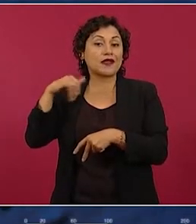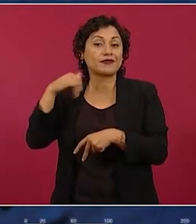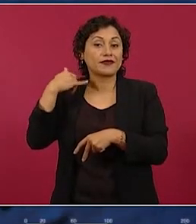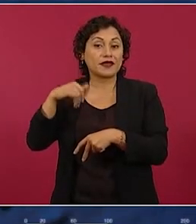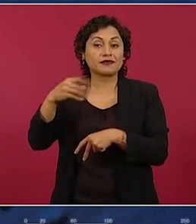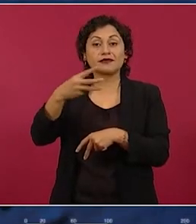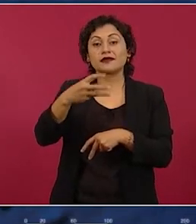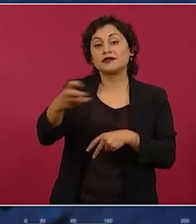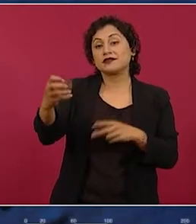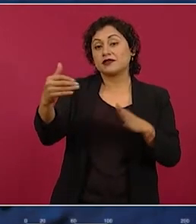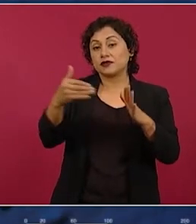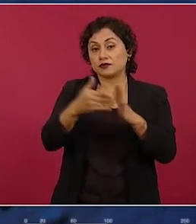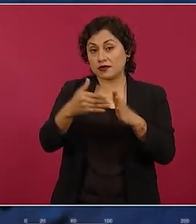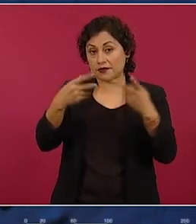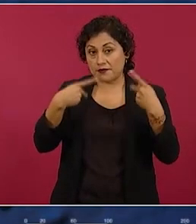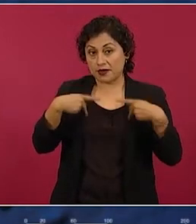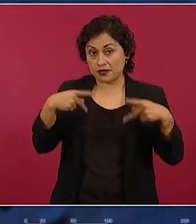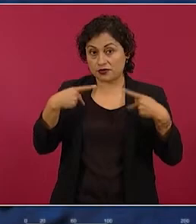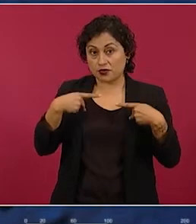mil.